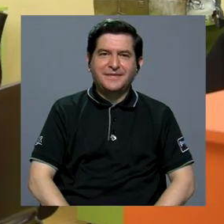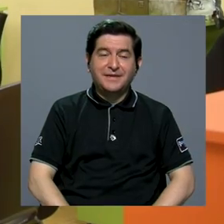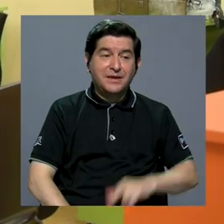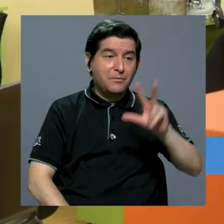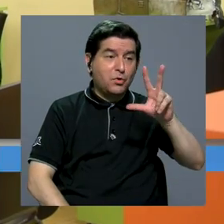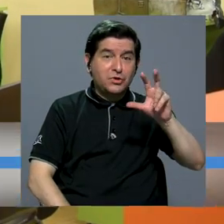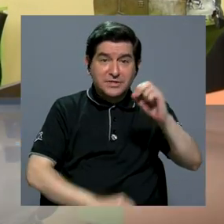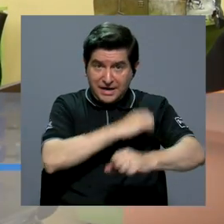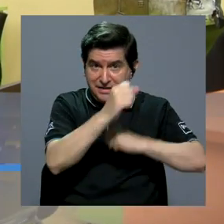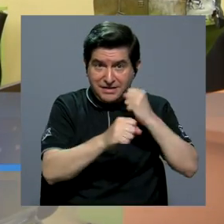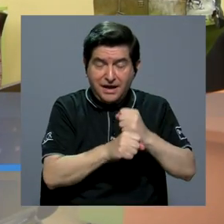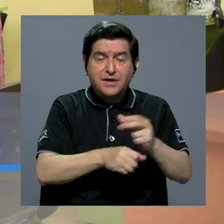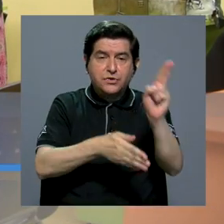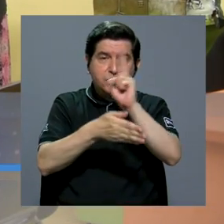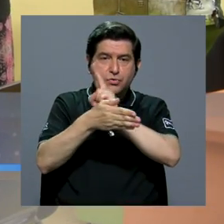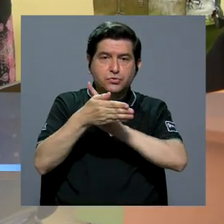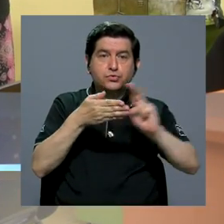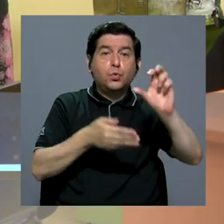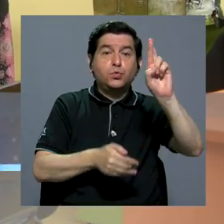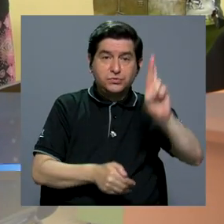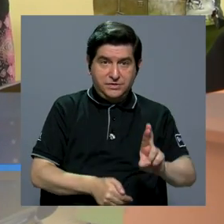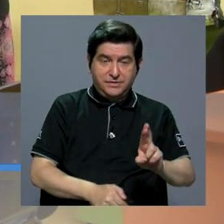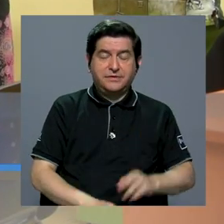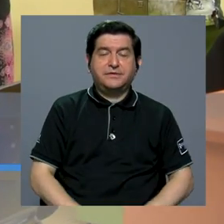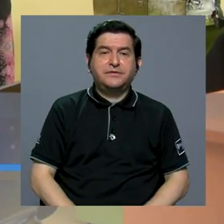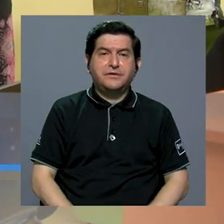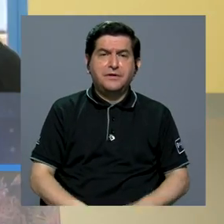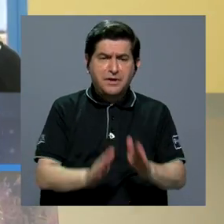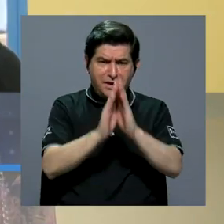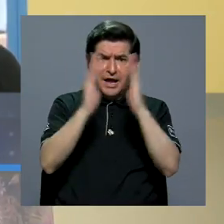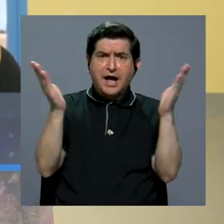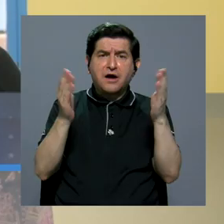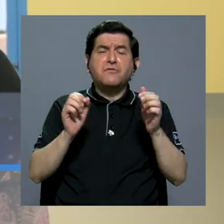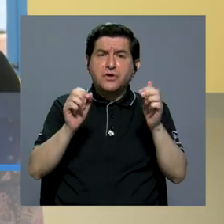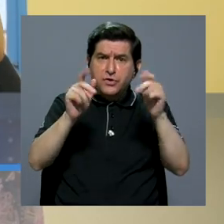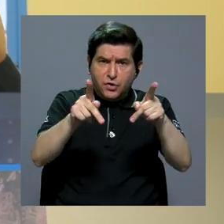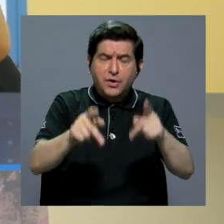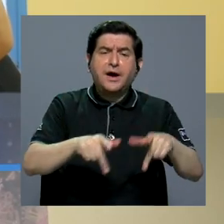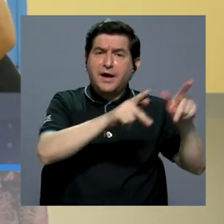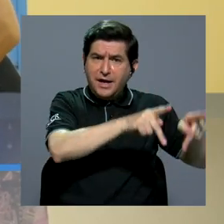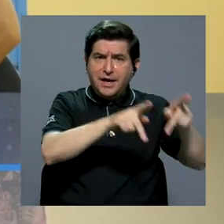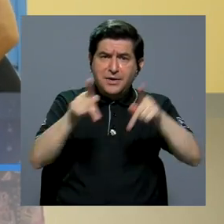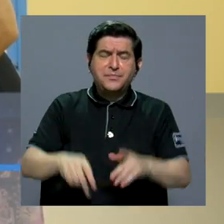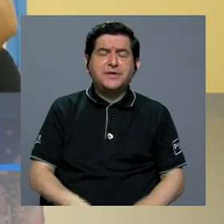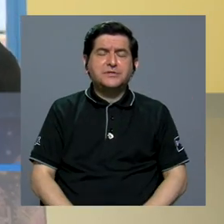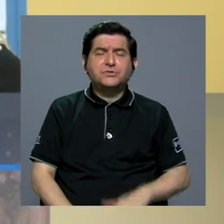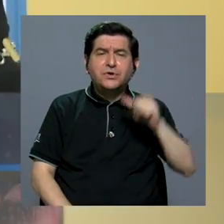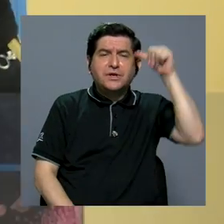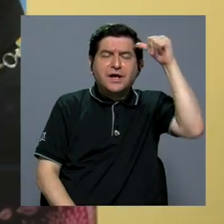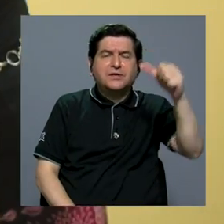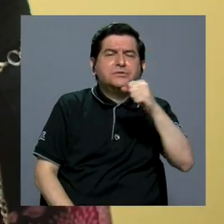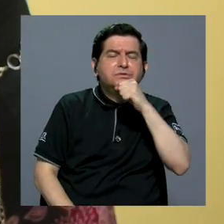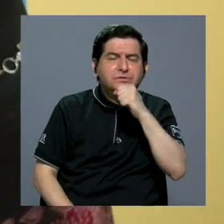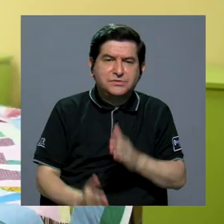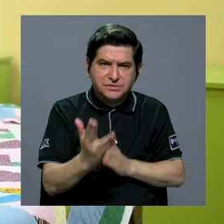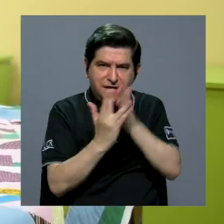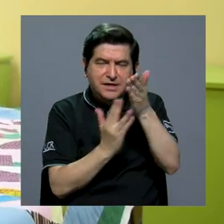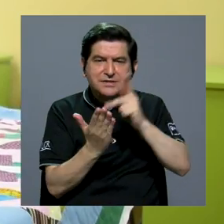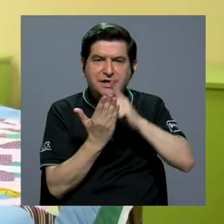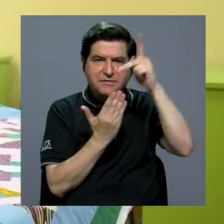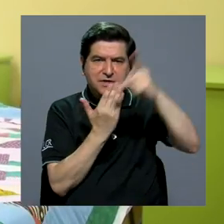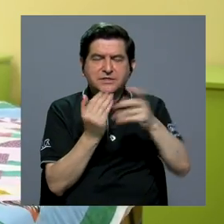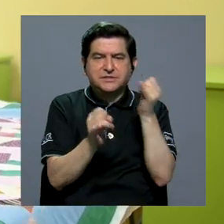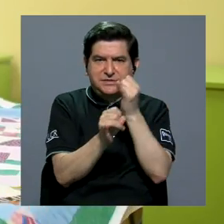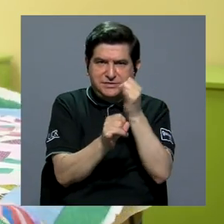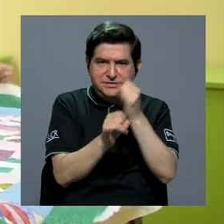Durante más de 30 años, la Universidad de Costa Rica ha abierto sus puertas a personas de la tercera edad a